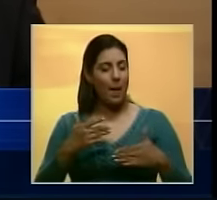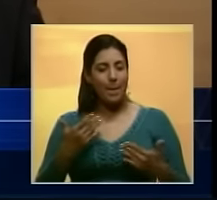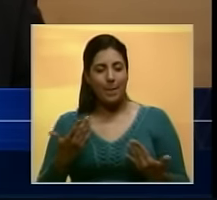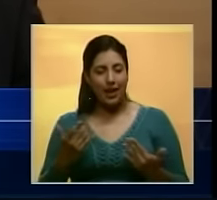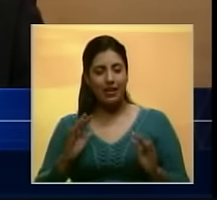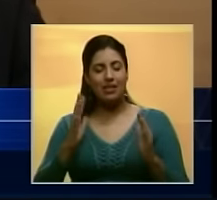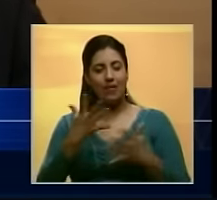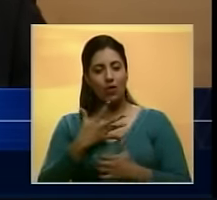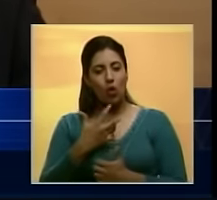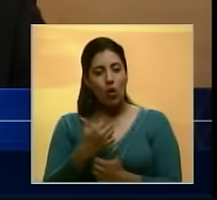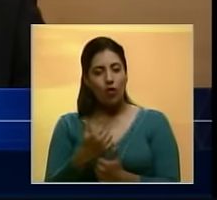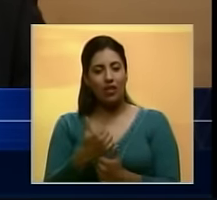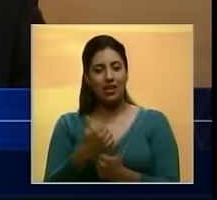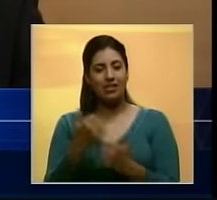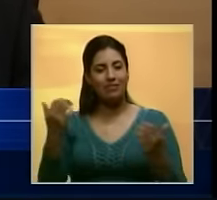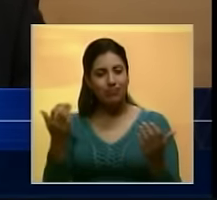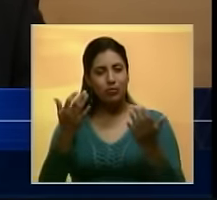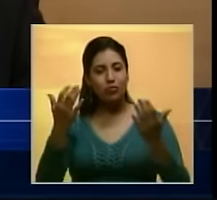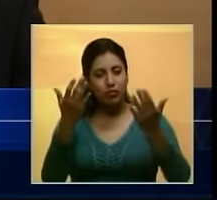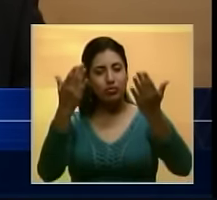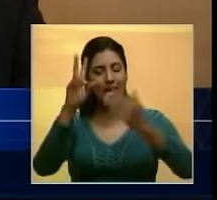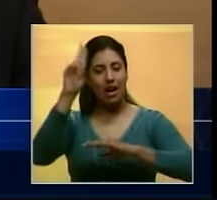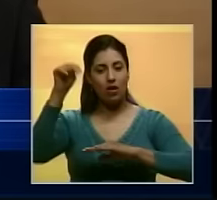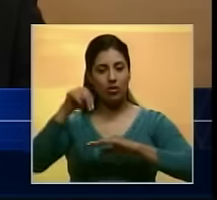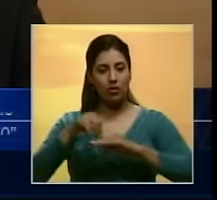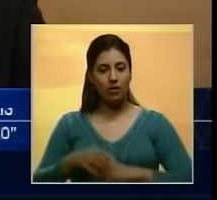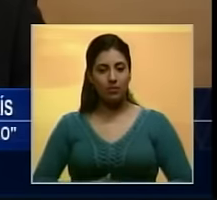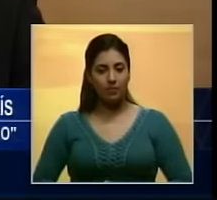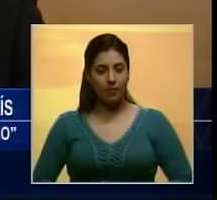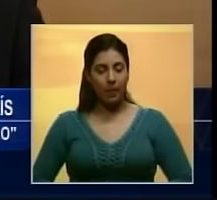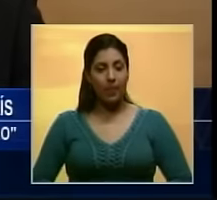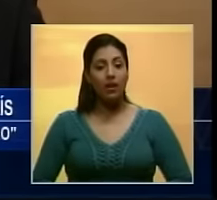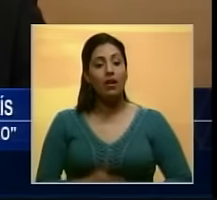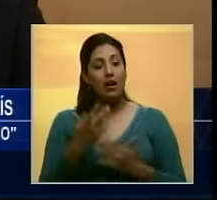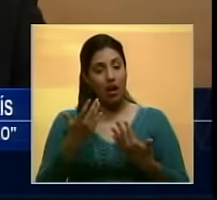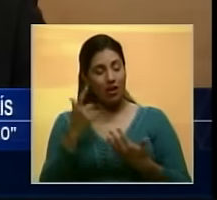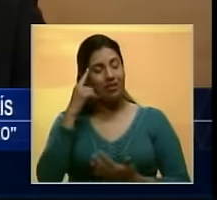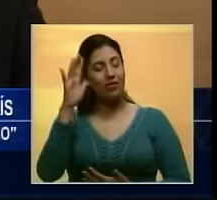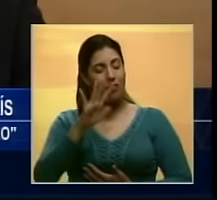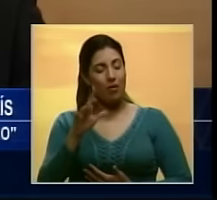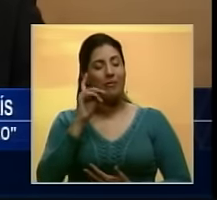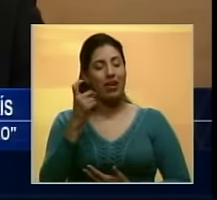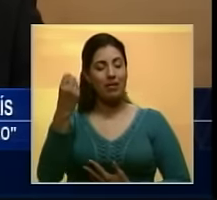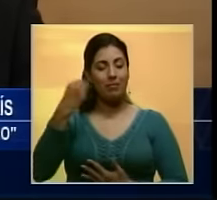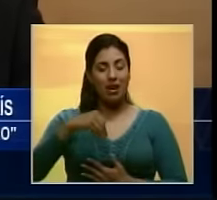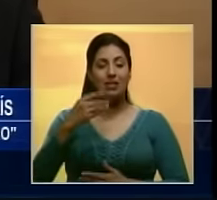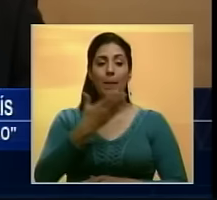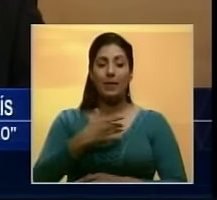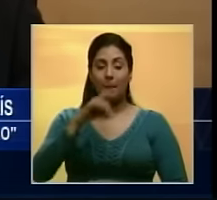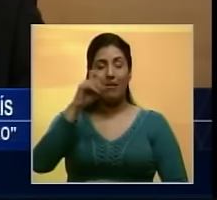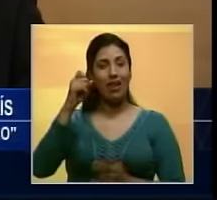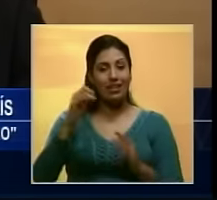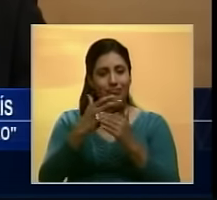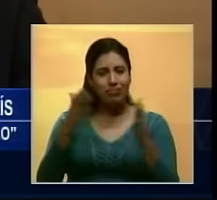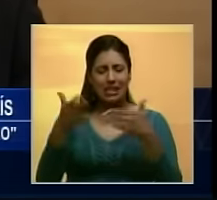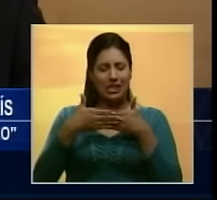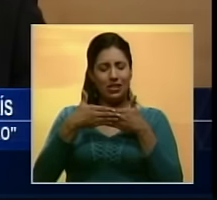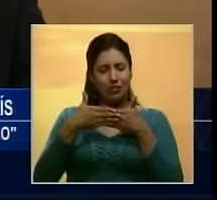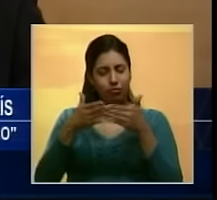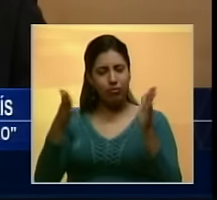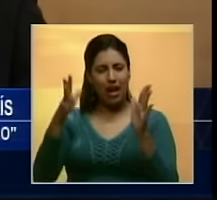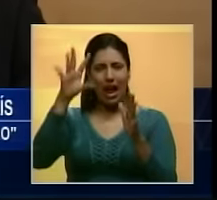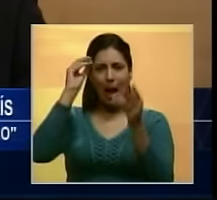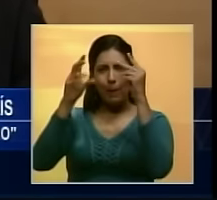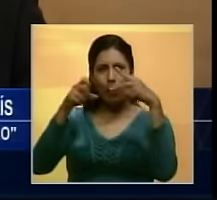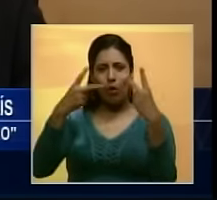recuperar confianza y motivar la producción nacional. Martínez consideró necesario que el Ejecutivo se abra nuevos enfoques y modelos de política